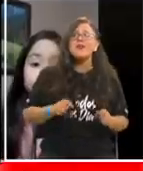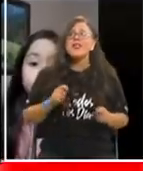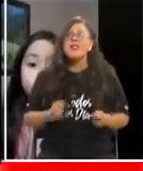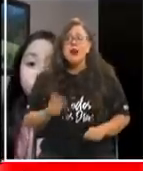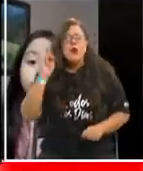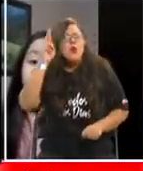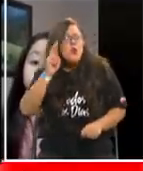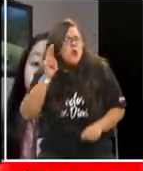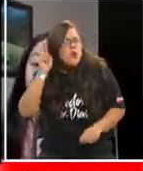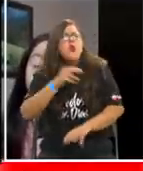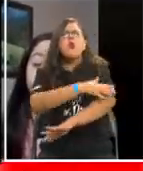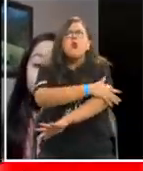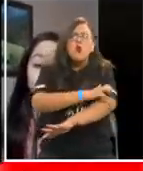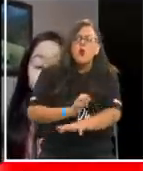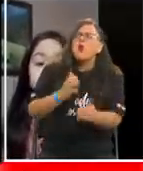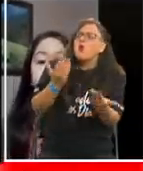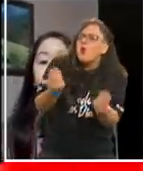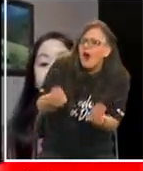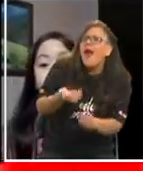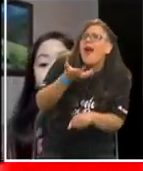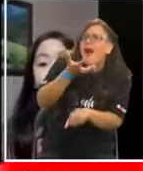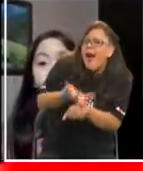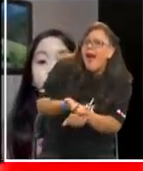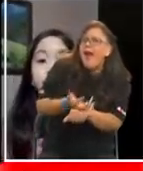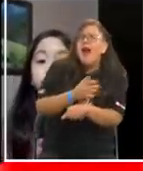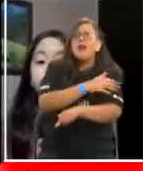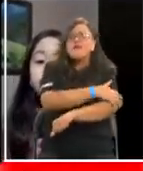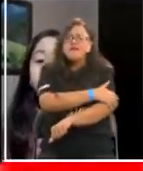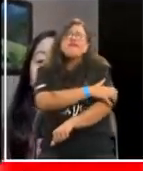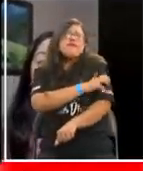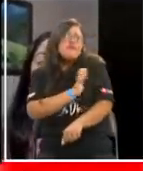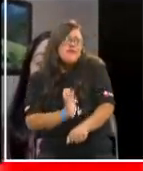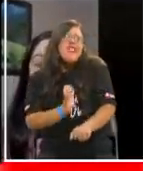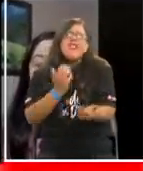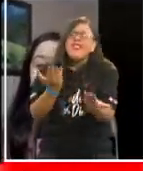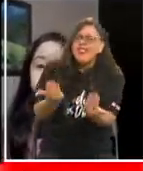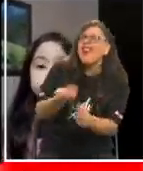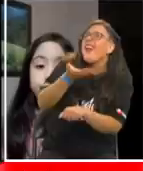Recuerda que onda y fe, hay esperanza, que onda y fe